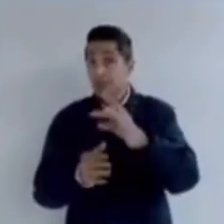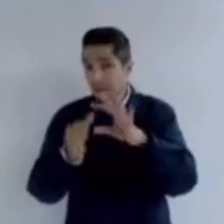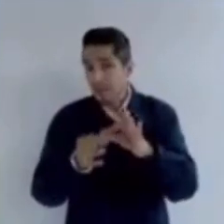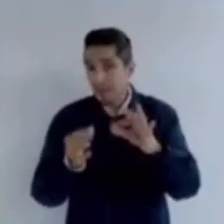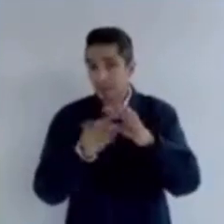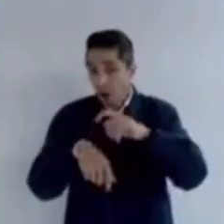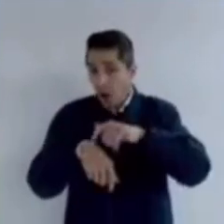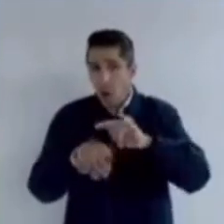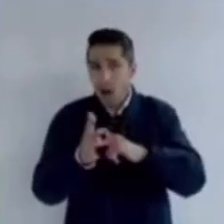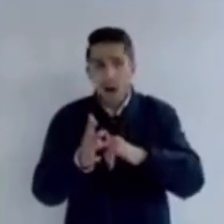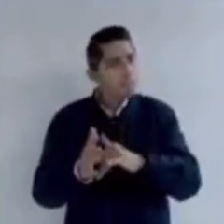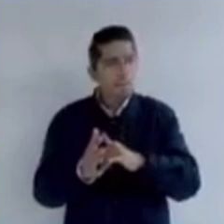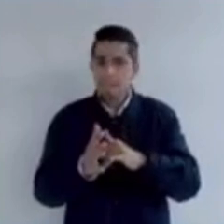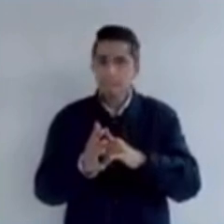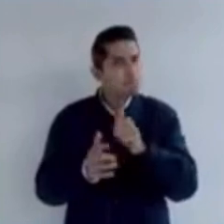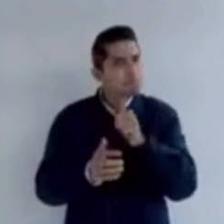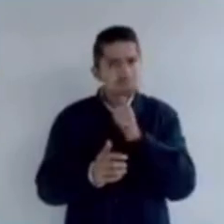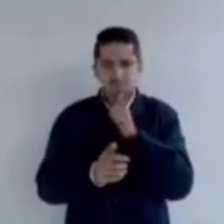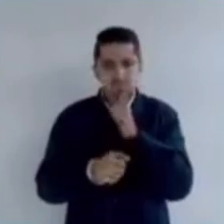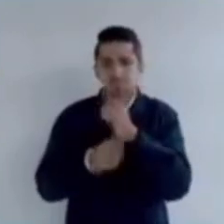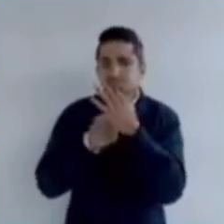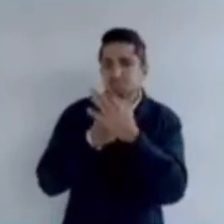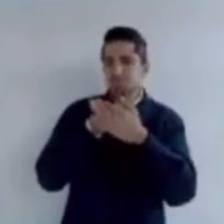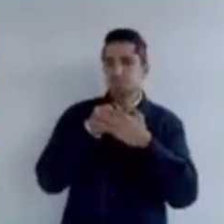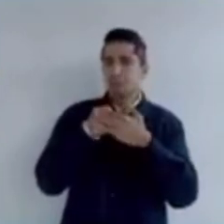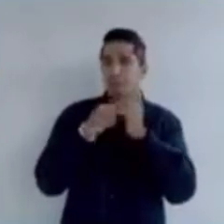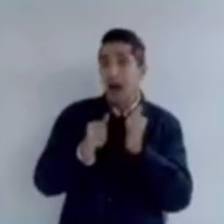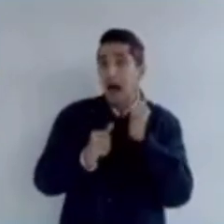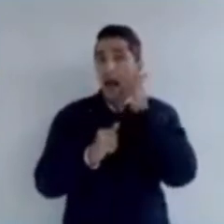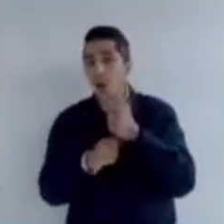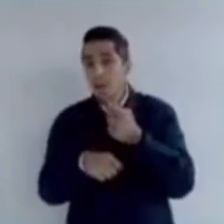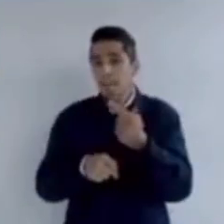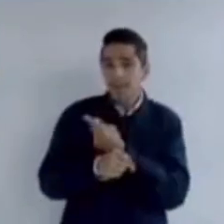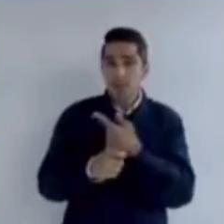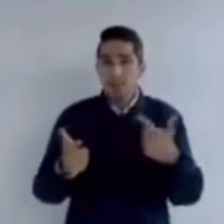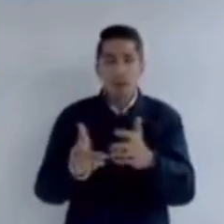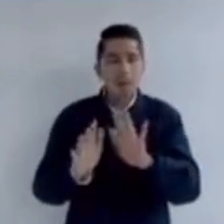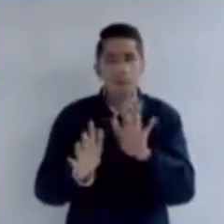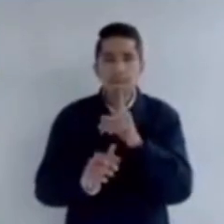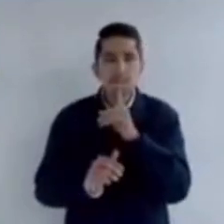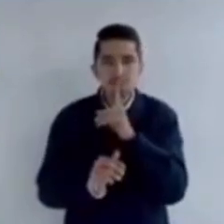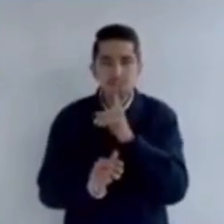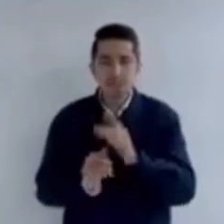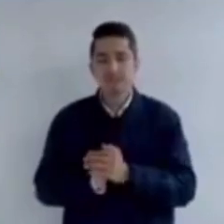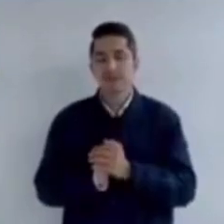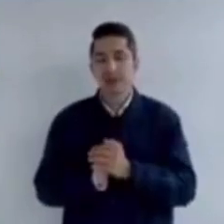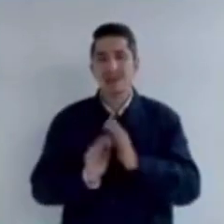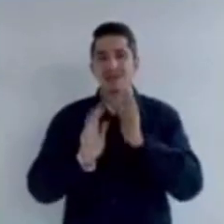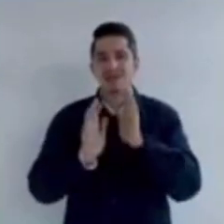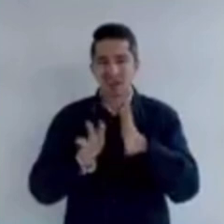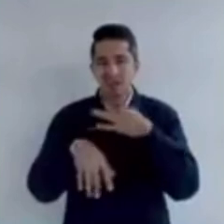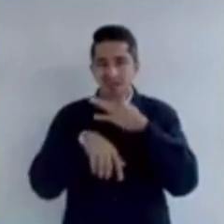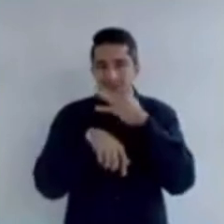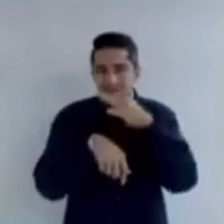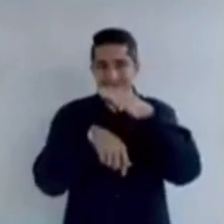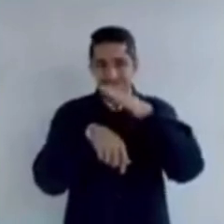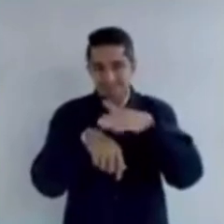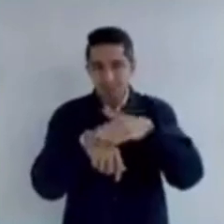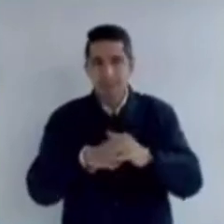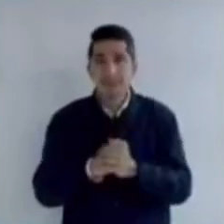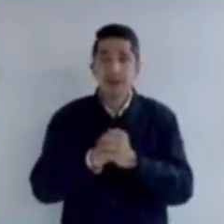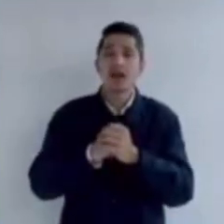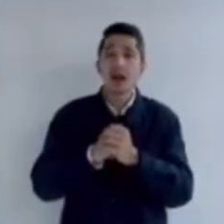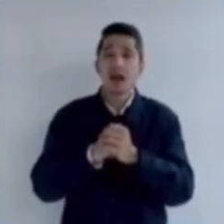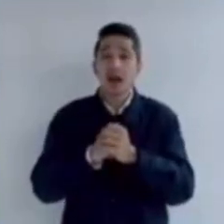no se recibió reporte alguno sobre los acontecimientos. Como se informó, al llegar al